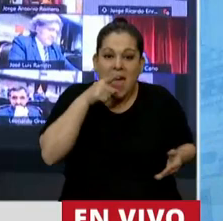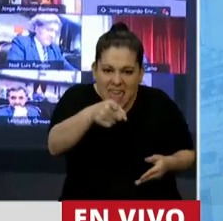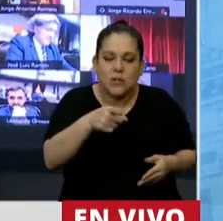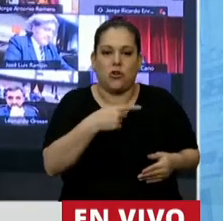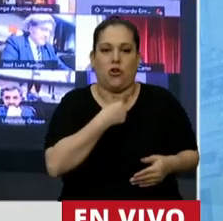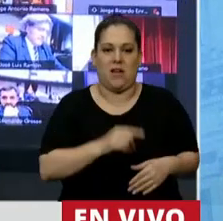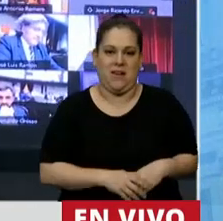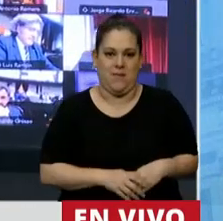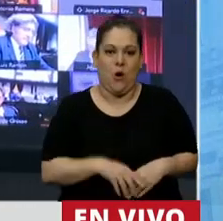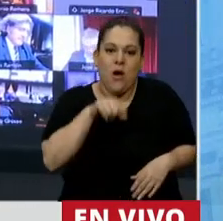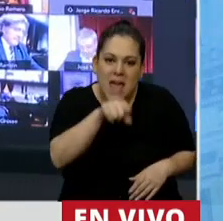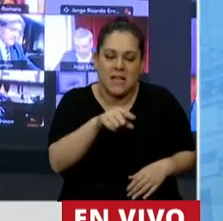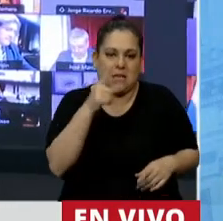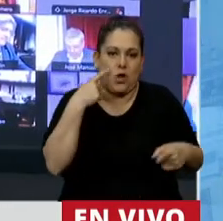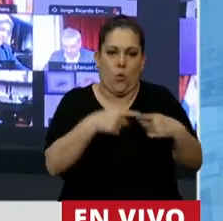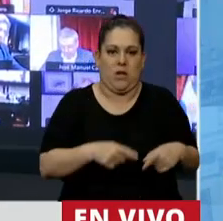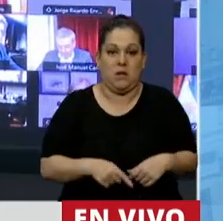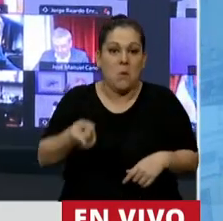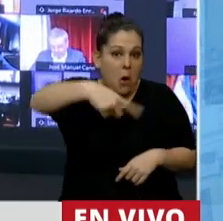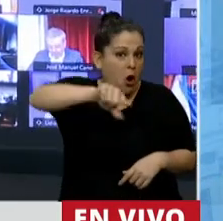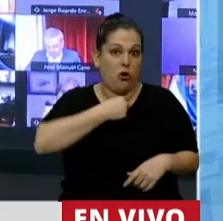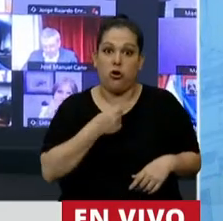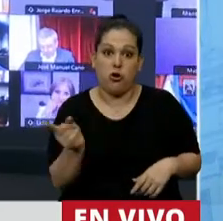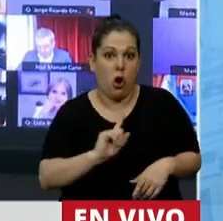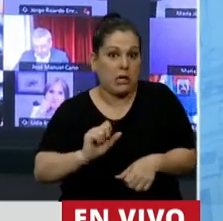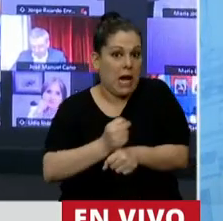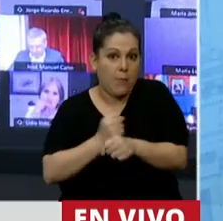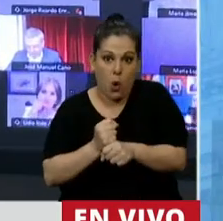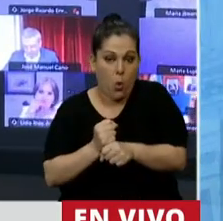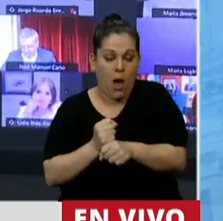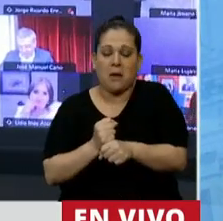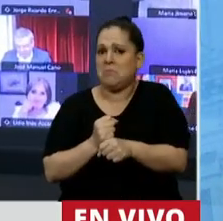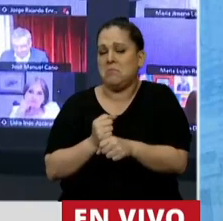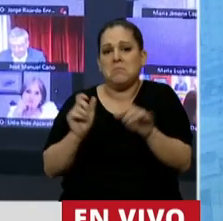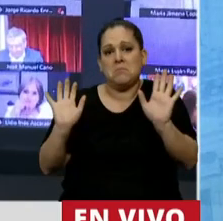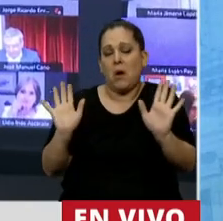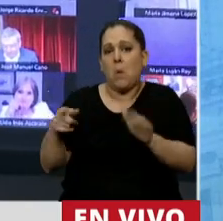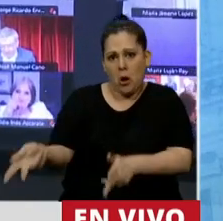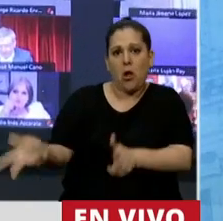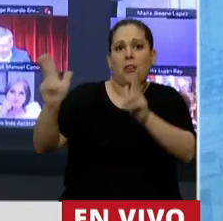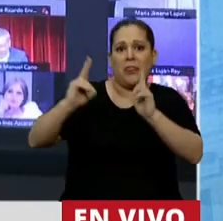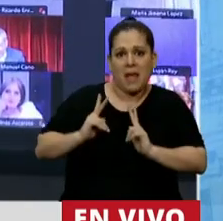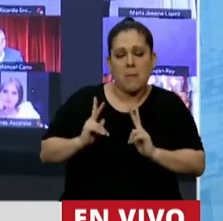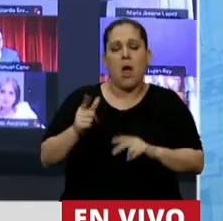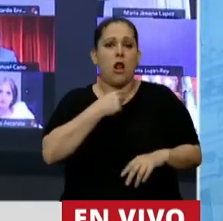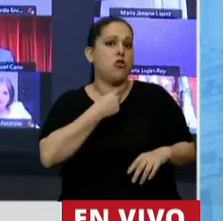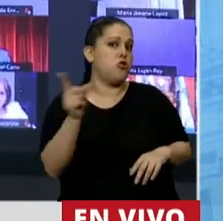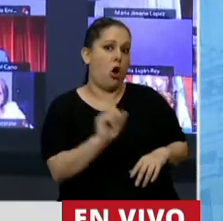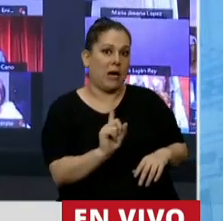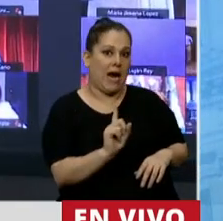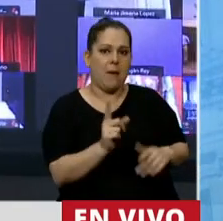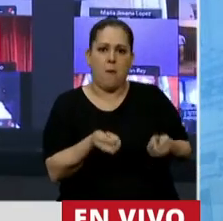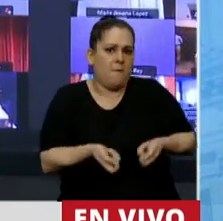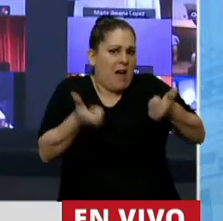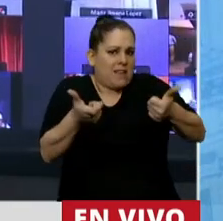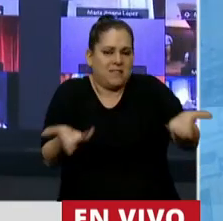eso es lo simbólico. Y si no quieren aprobar desde la oposición este proyecto, pues digan, no queremos que